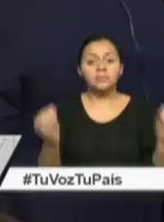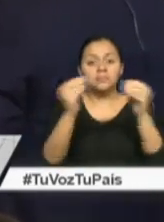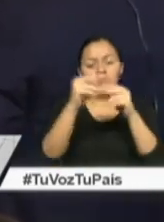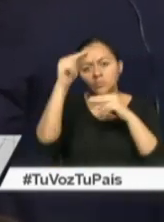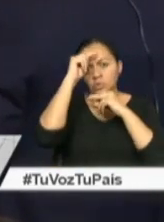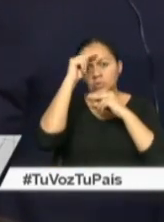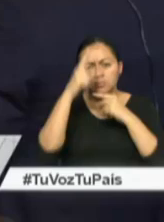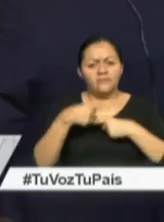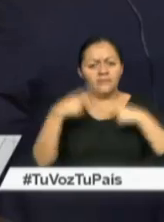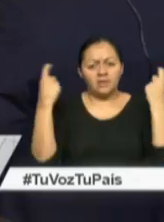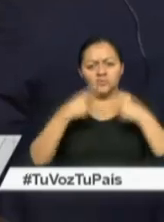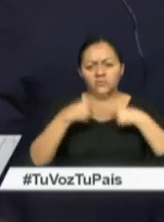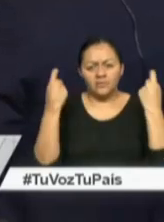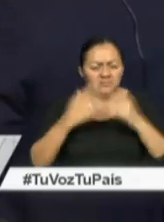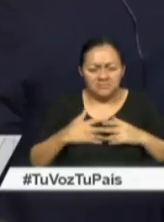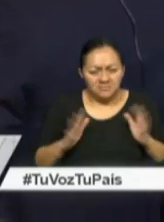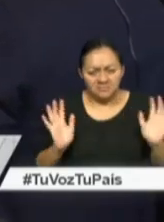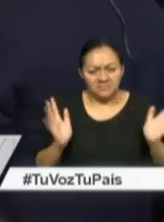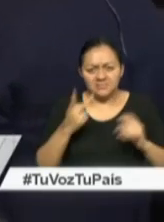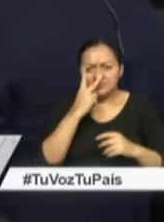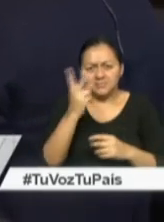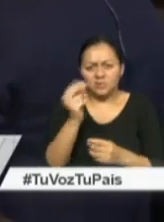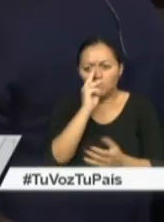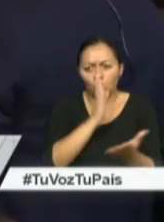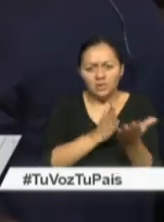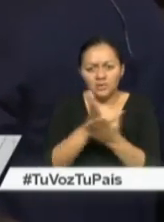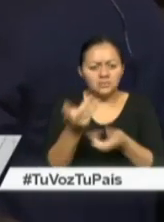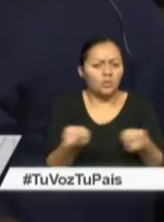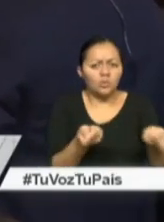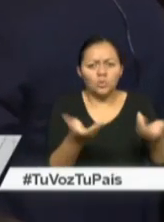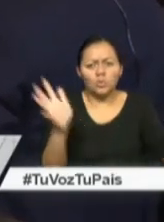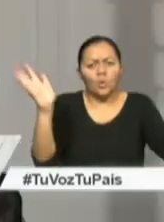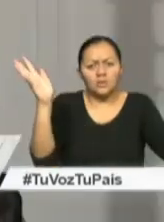falsas de la prensa A la que llamó deshonesta y sin control